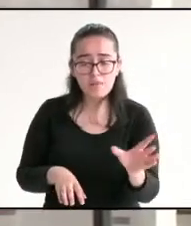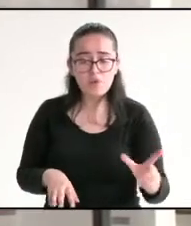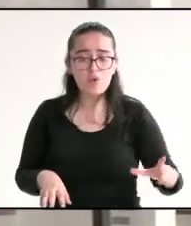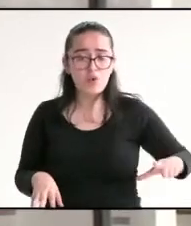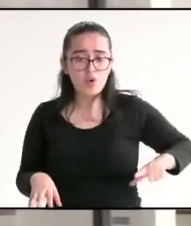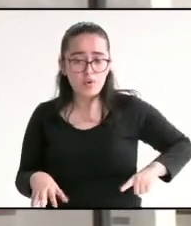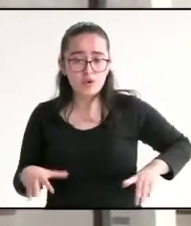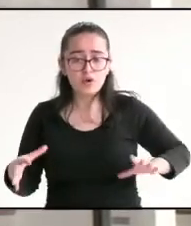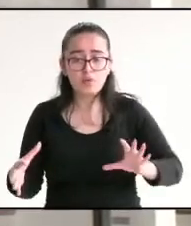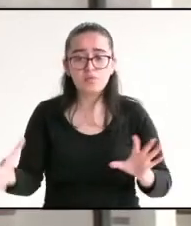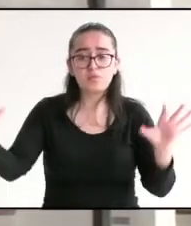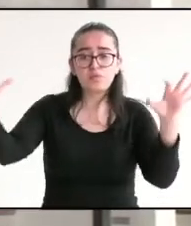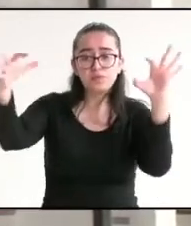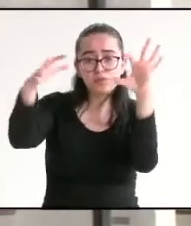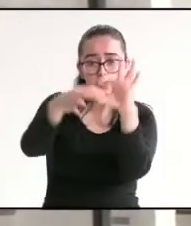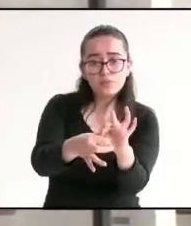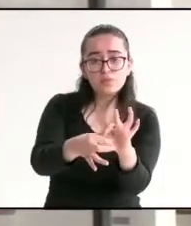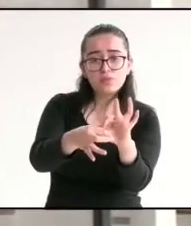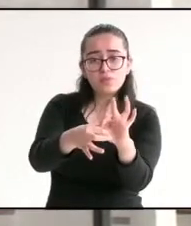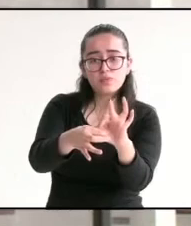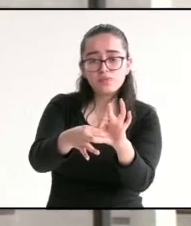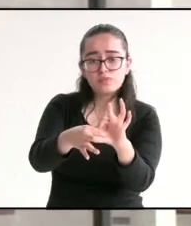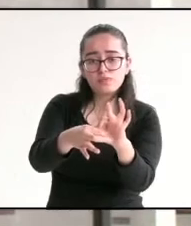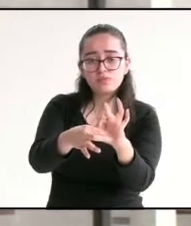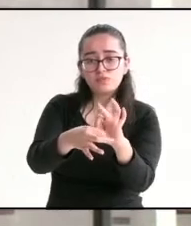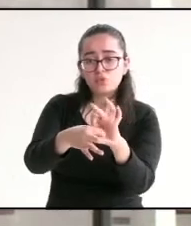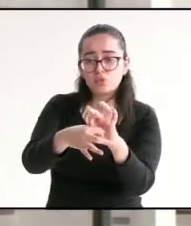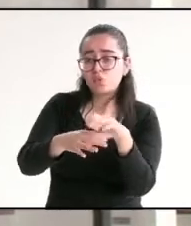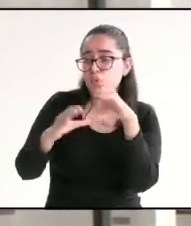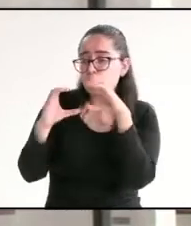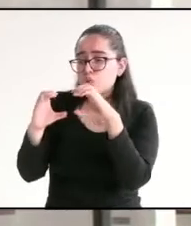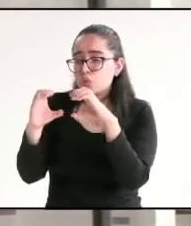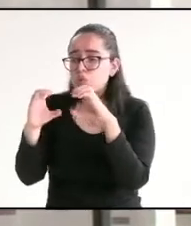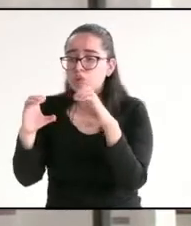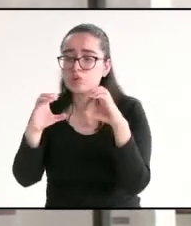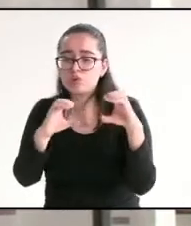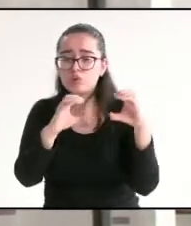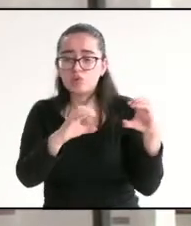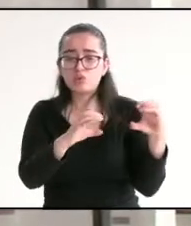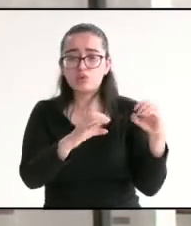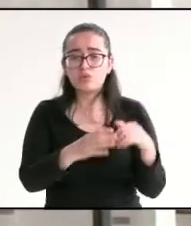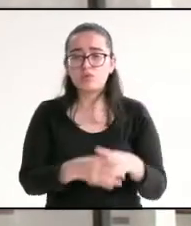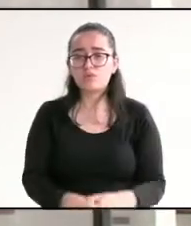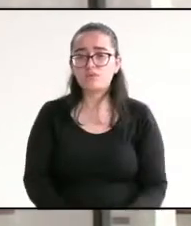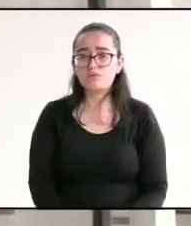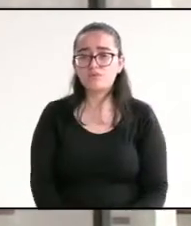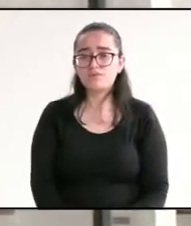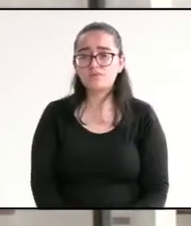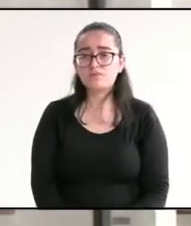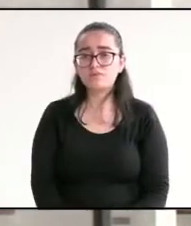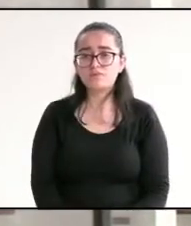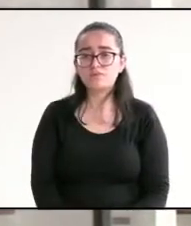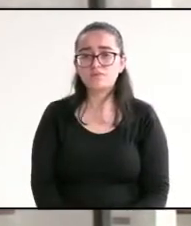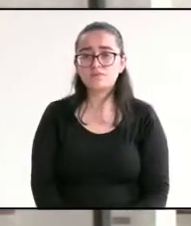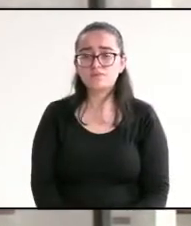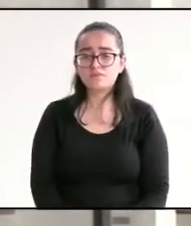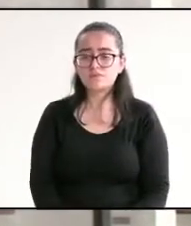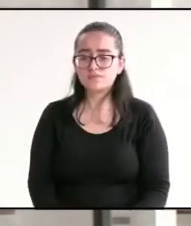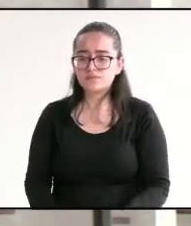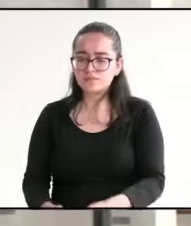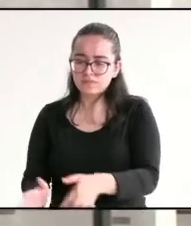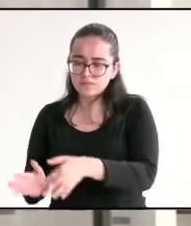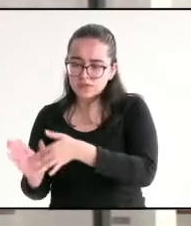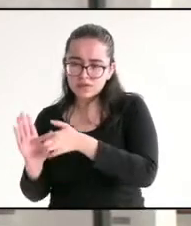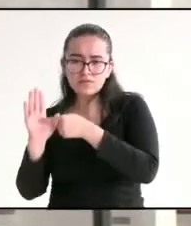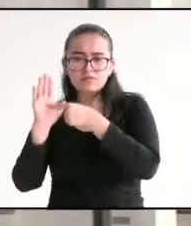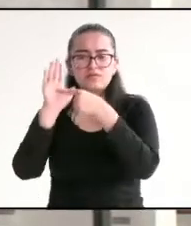vamos a crear y proteger zonas naturales, protegidas, perdón. Vamos a presentar un punto de acuerdo ante